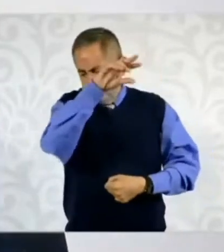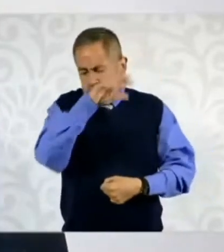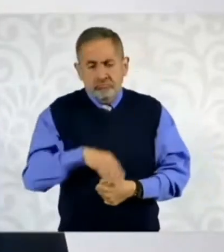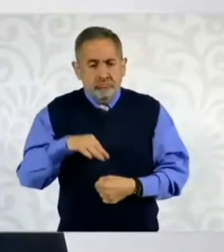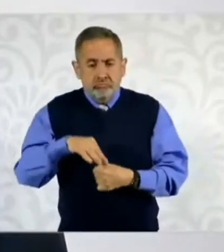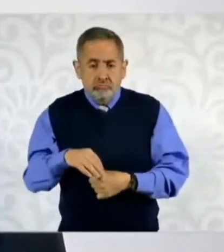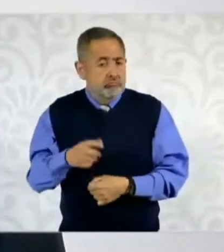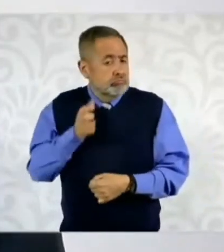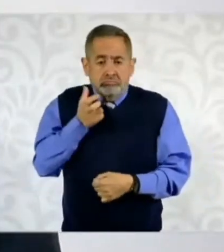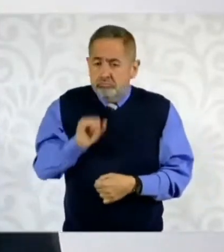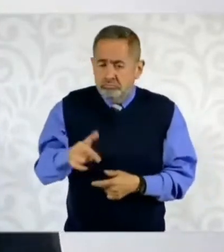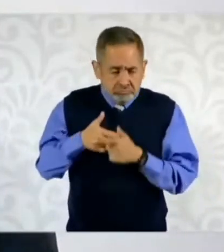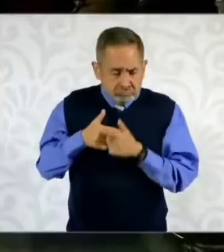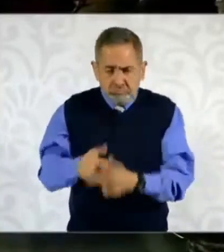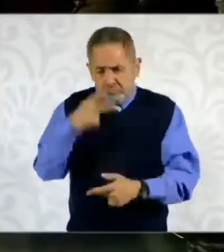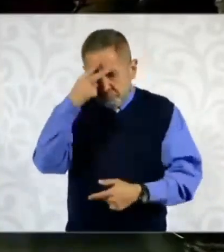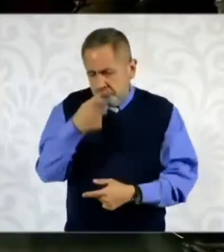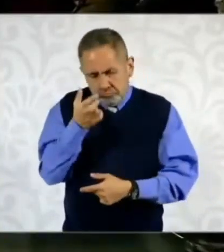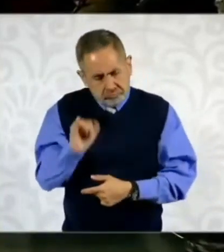y así va a seguir siendo. Muchas gracias.